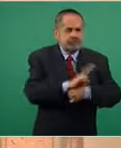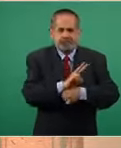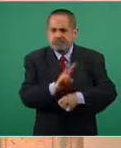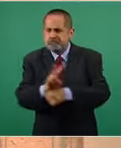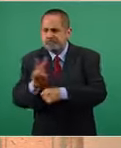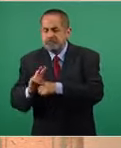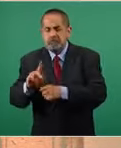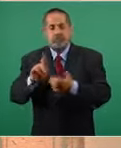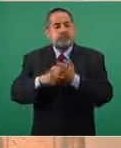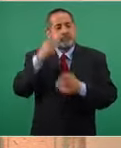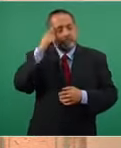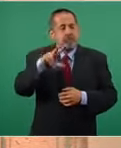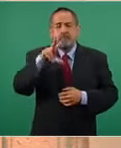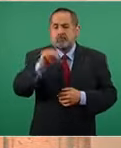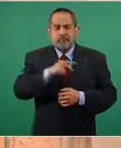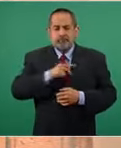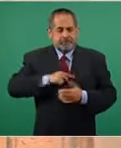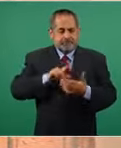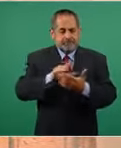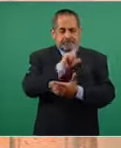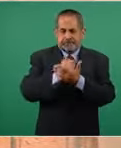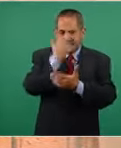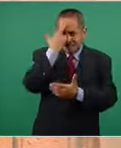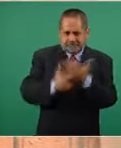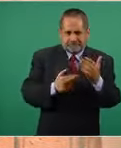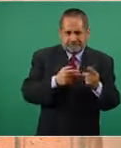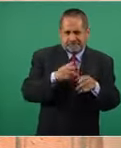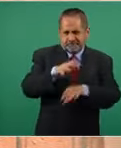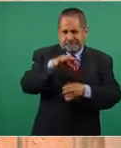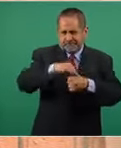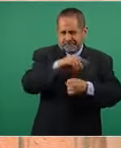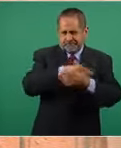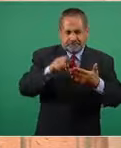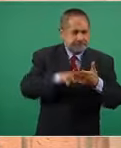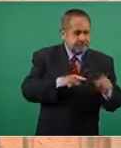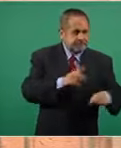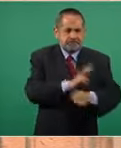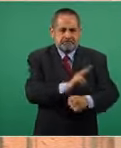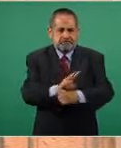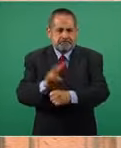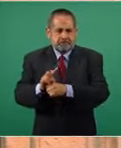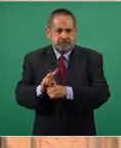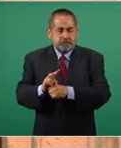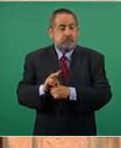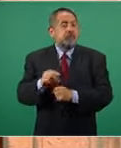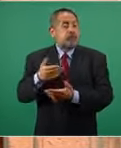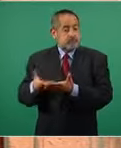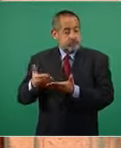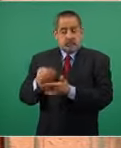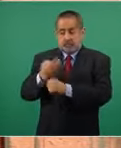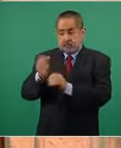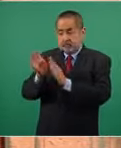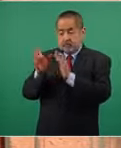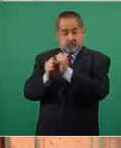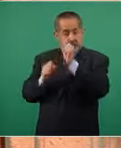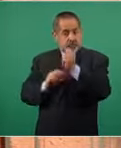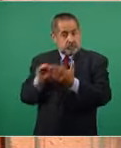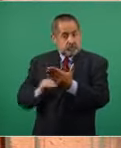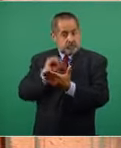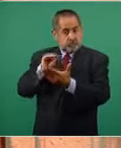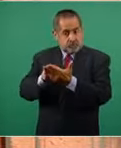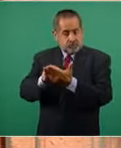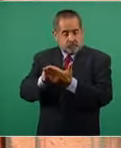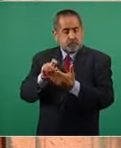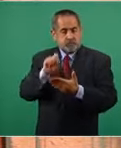que se cometan en esta materia y que ahora están considerados en la Constitución y en el